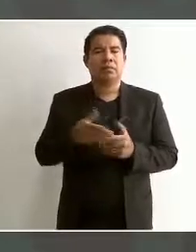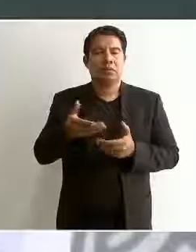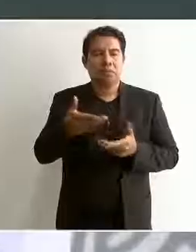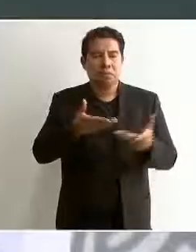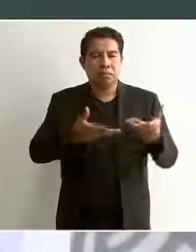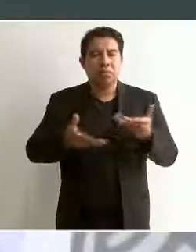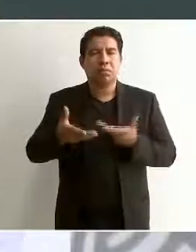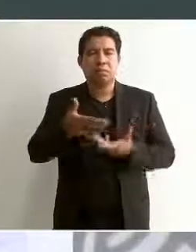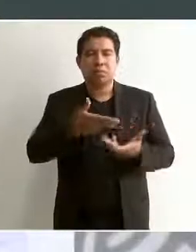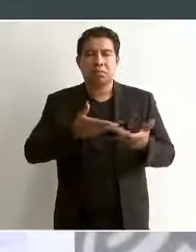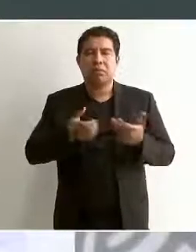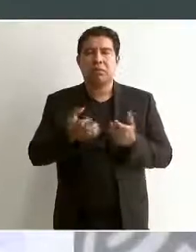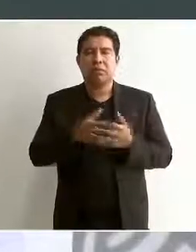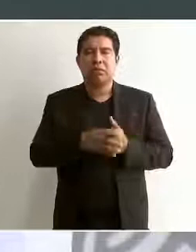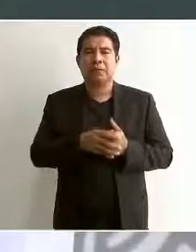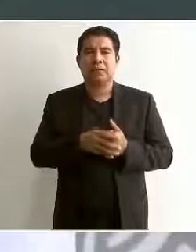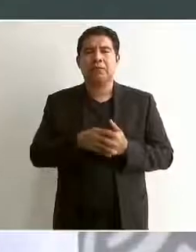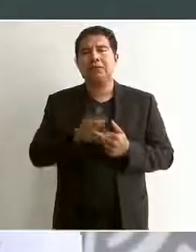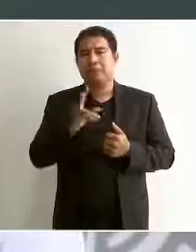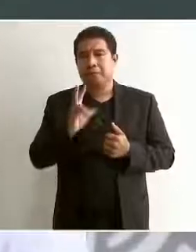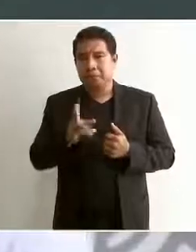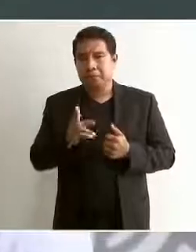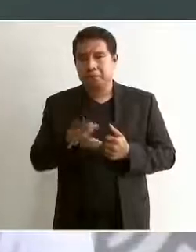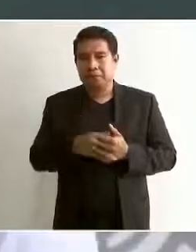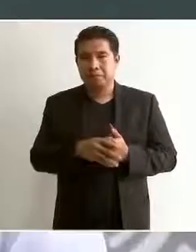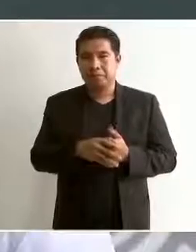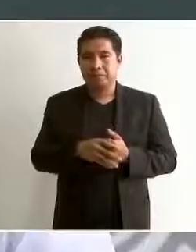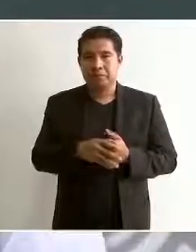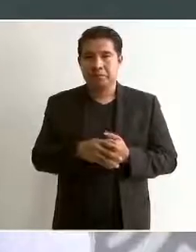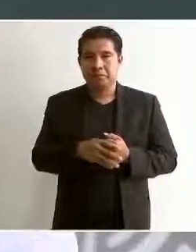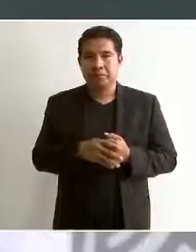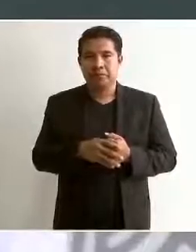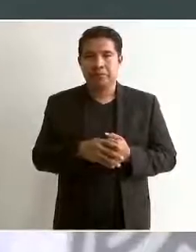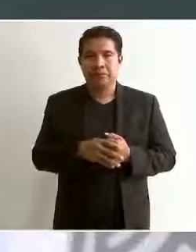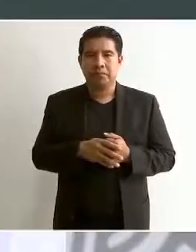hasta con los